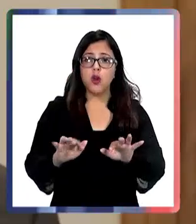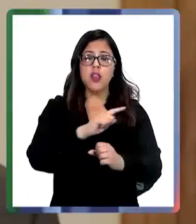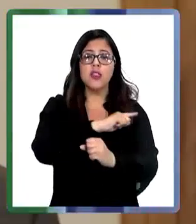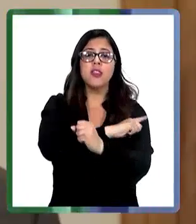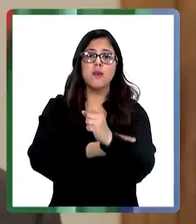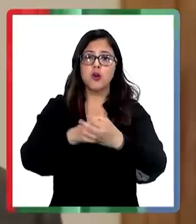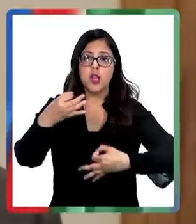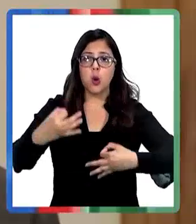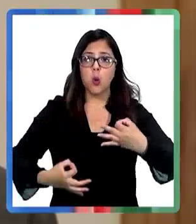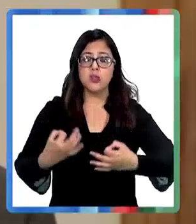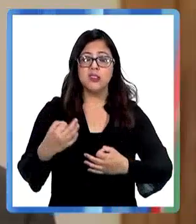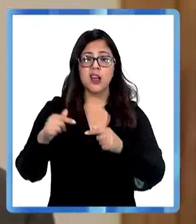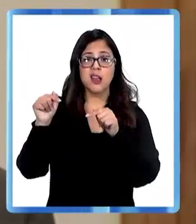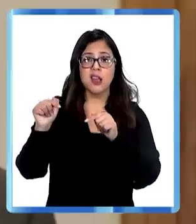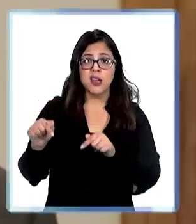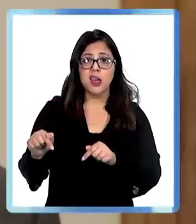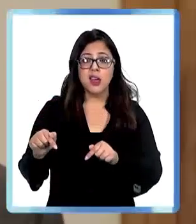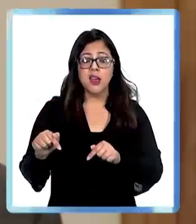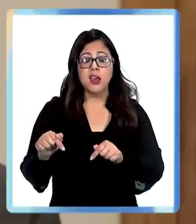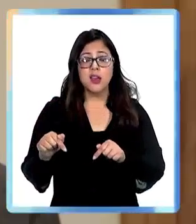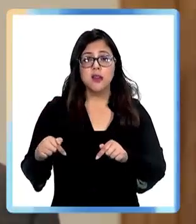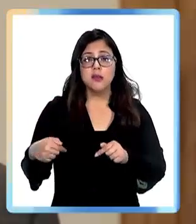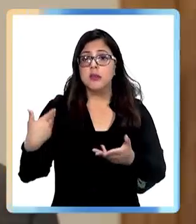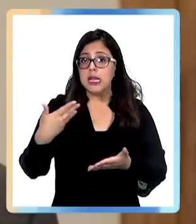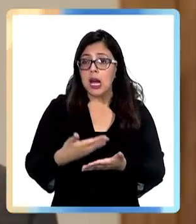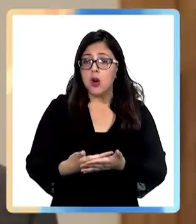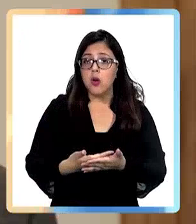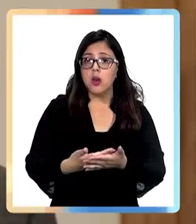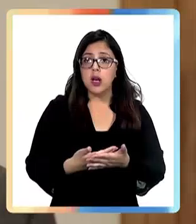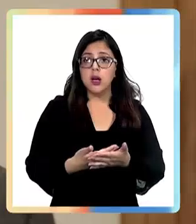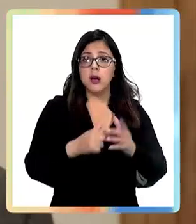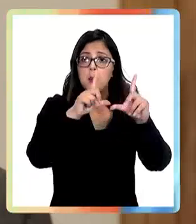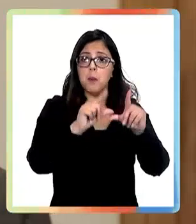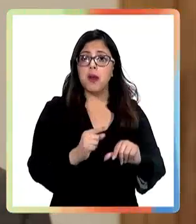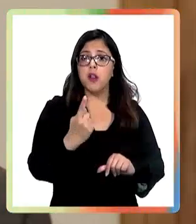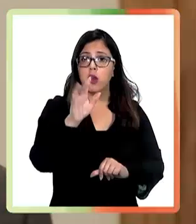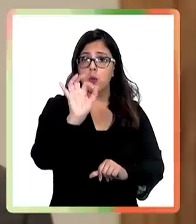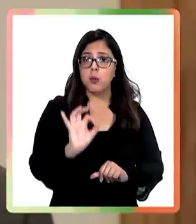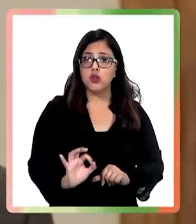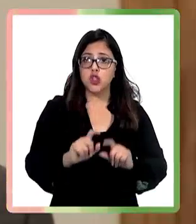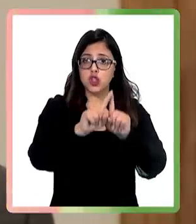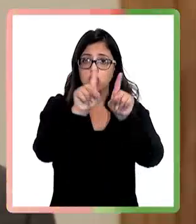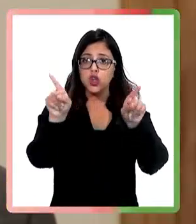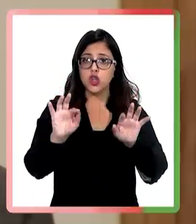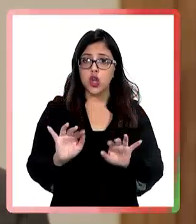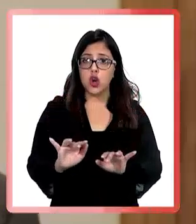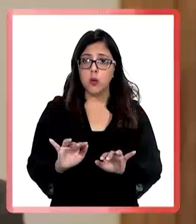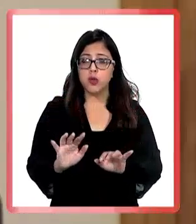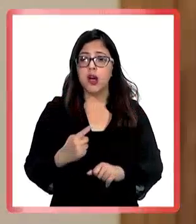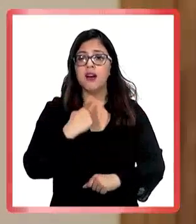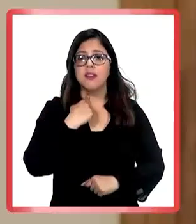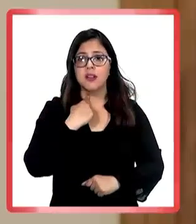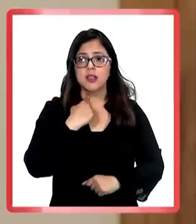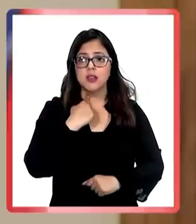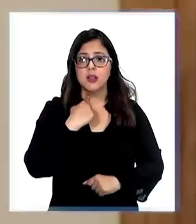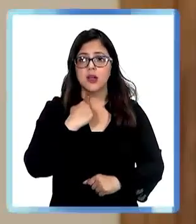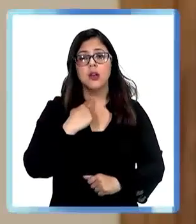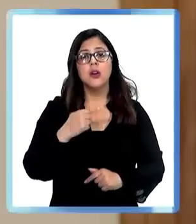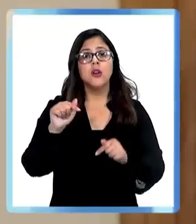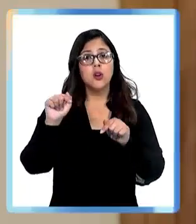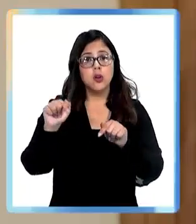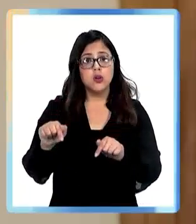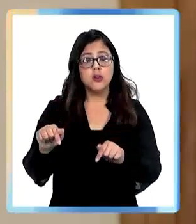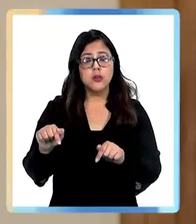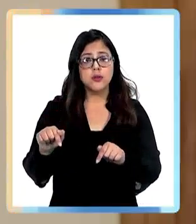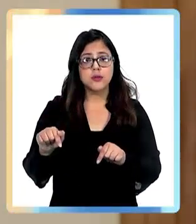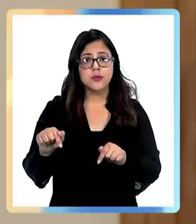Judicial tienen esta configuración y hasta el momento tenemos menos del 1% de los computadores infectados. Ya se